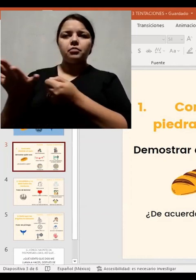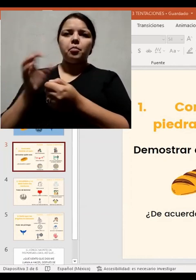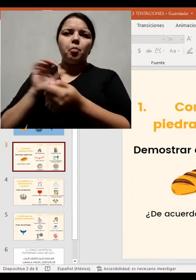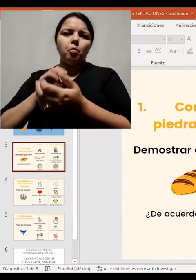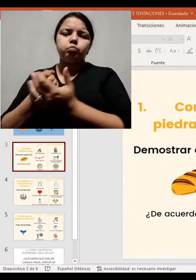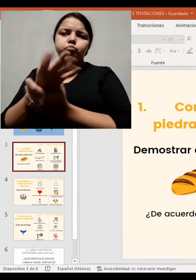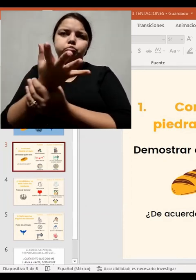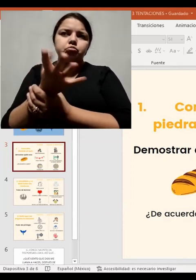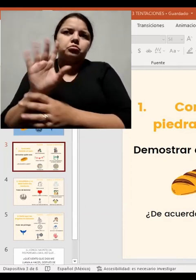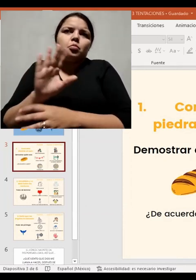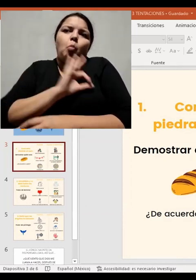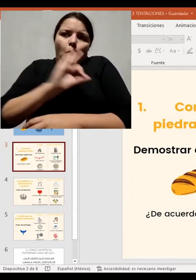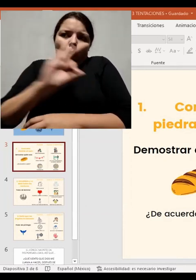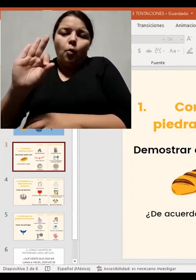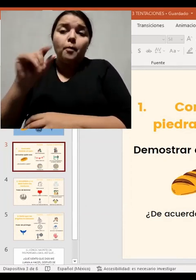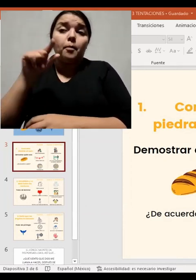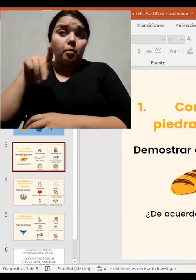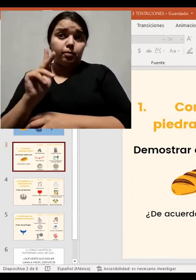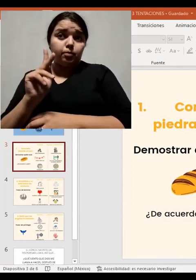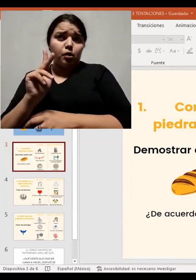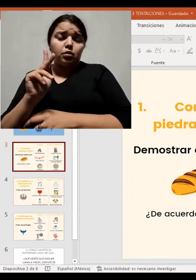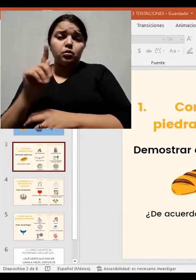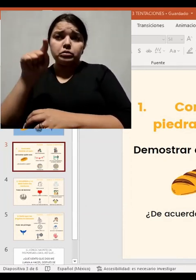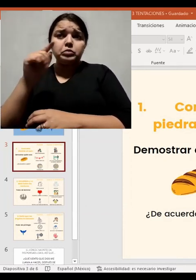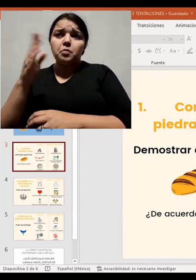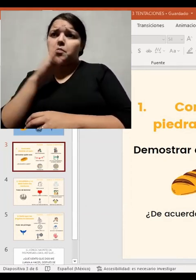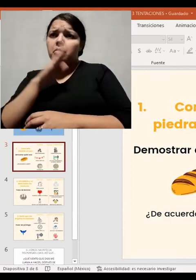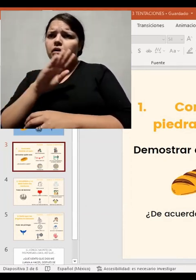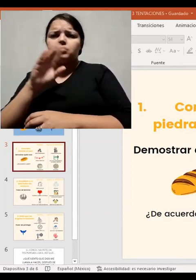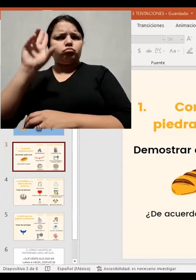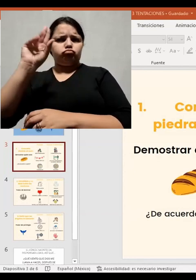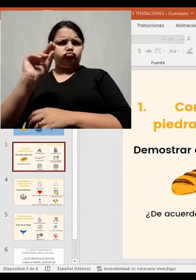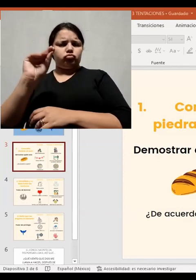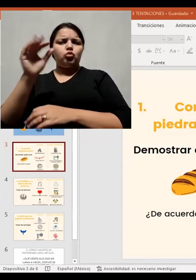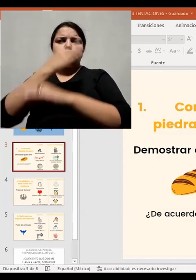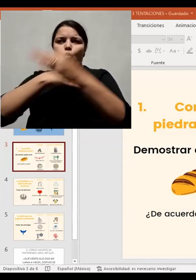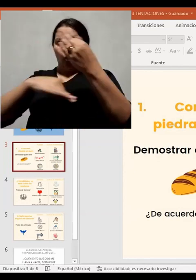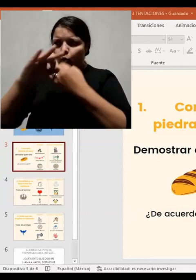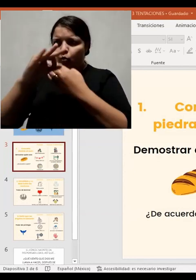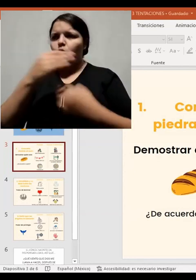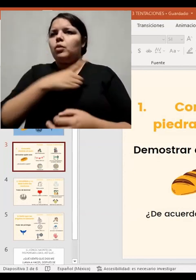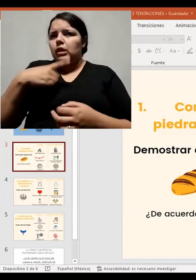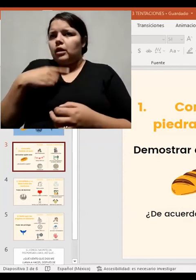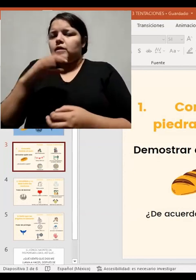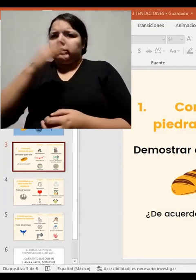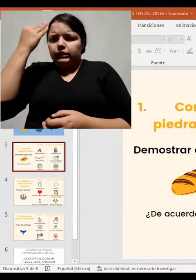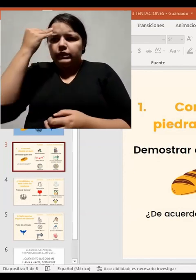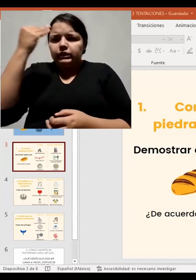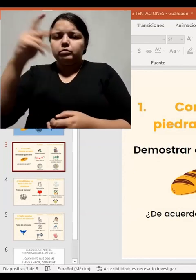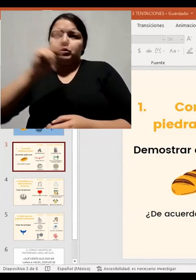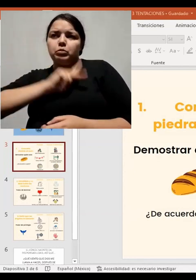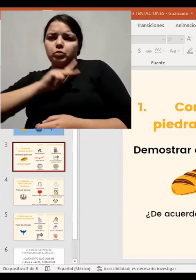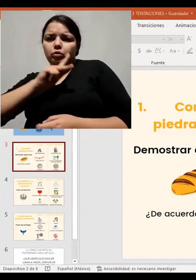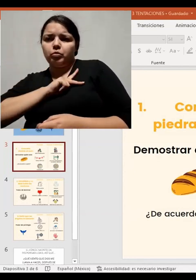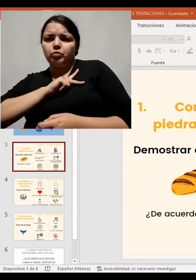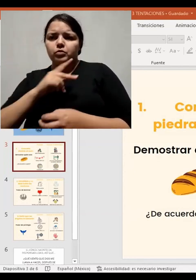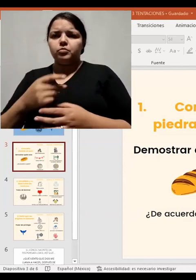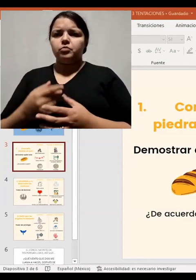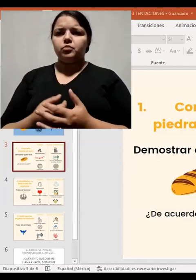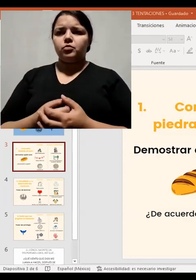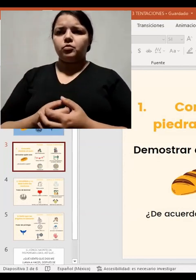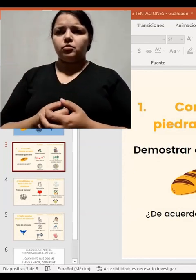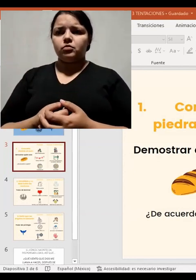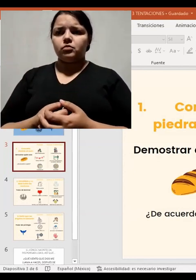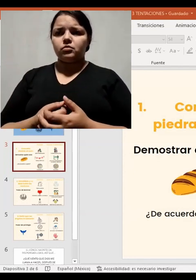de convertir las piedras en pan, de querer demostrar algo? Sobre todo porque, pues, este retiro es influyente.